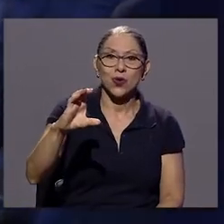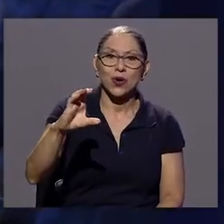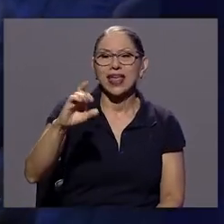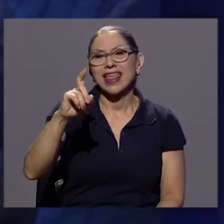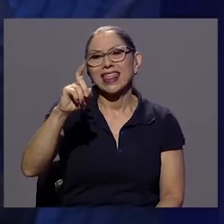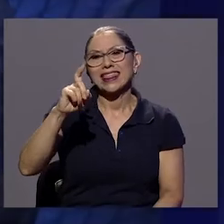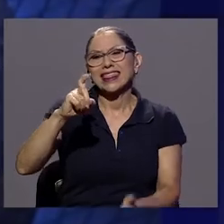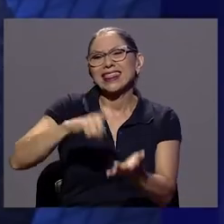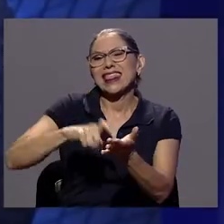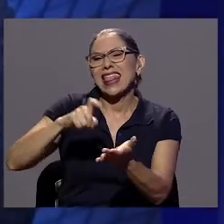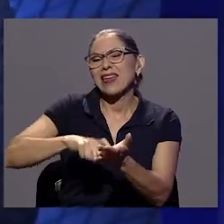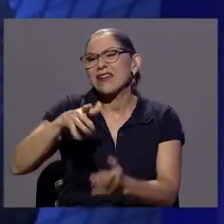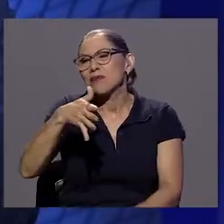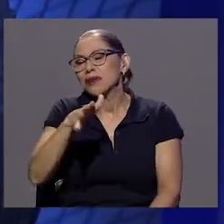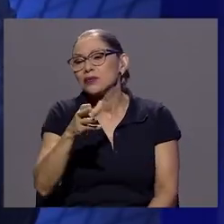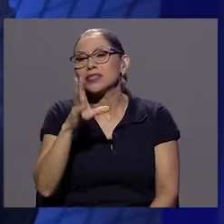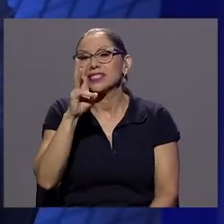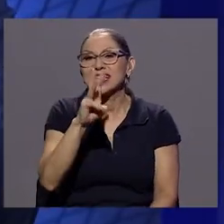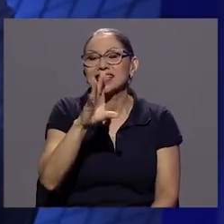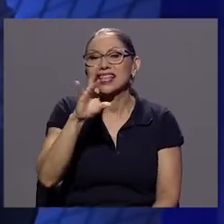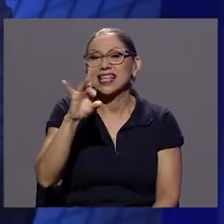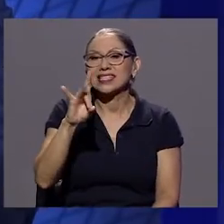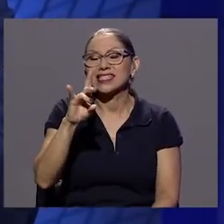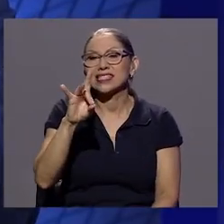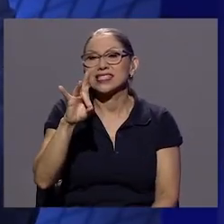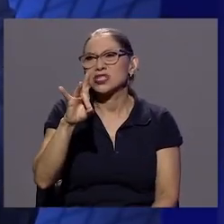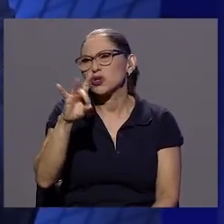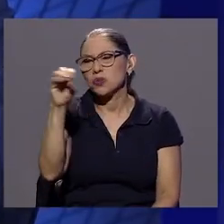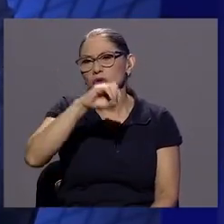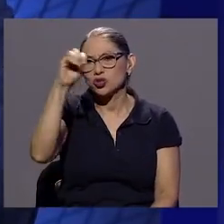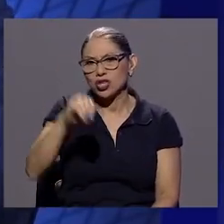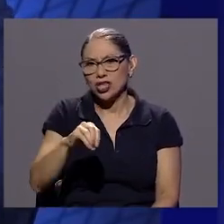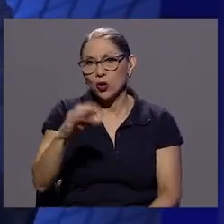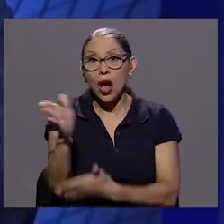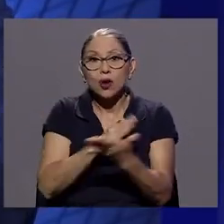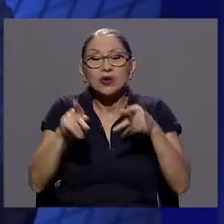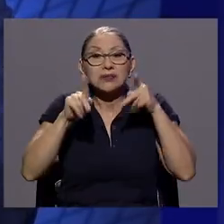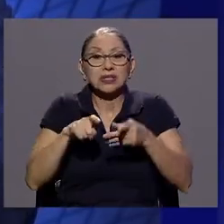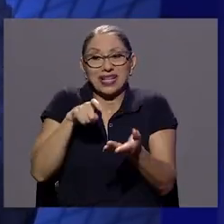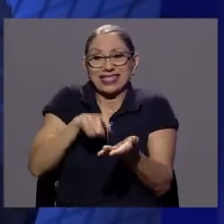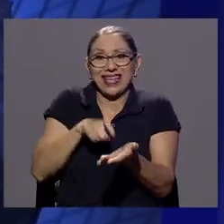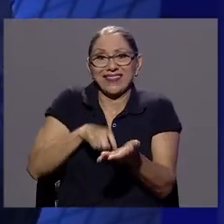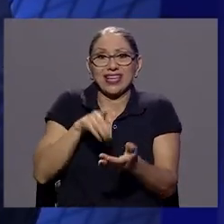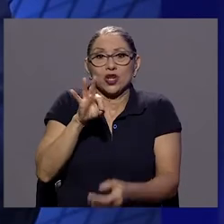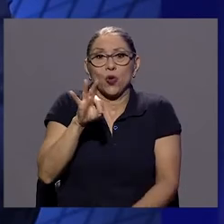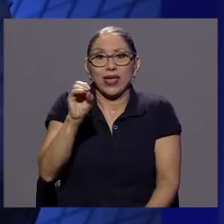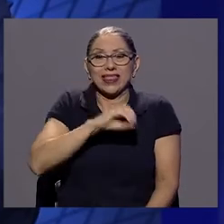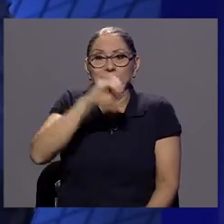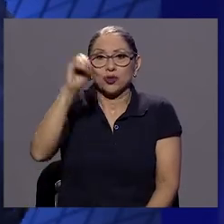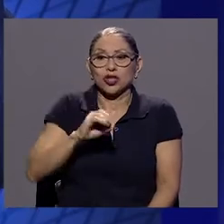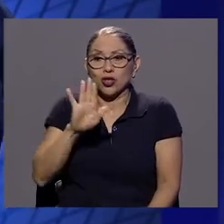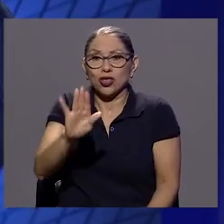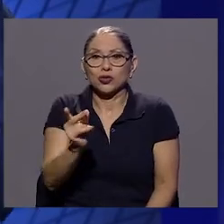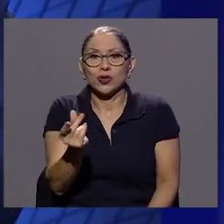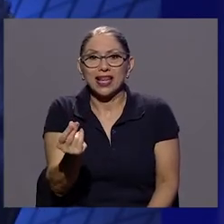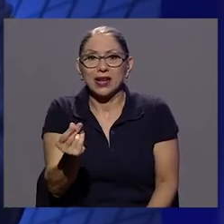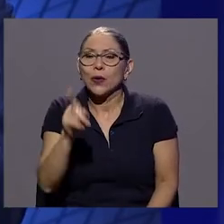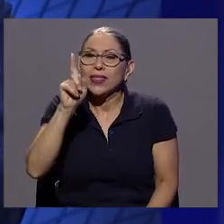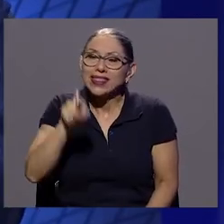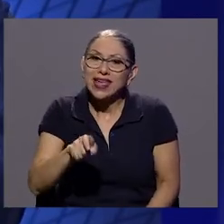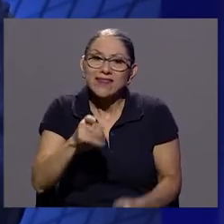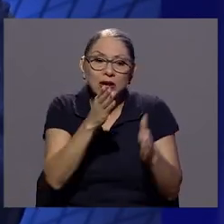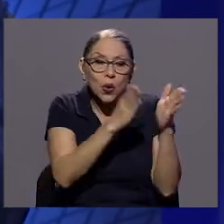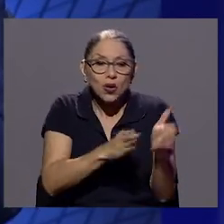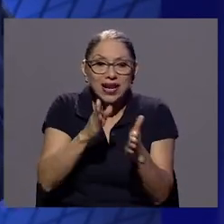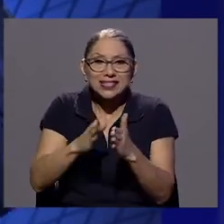del 67, 68%, con personas que llegan a exceder el 90%. Esas personas tienen que organizarse en la